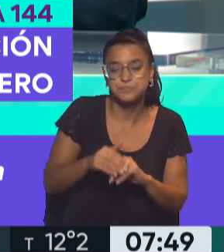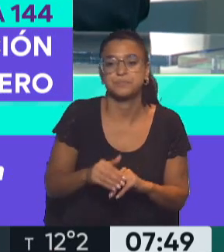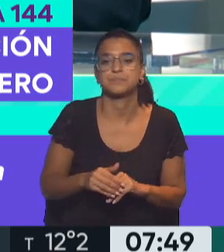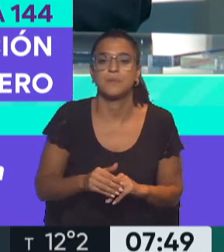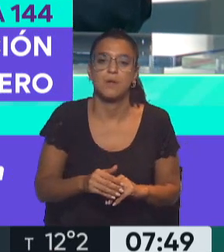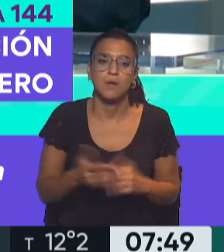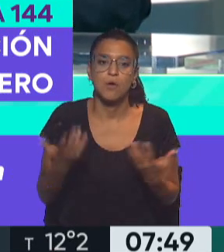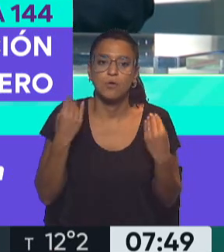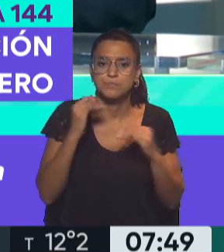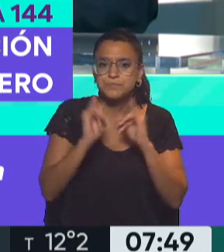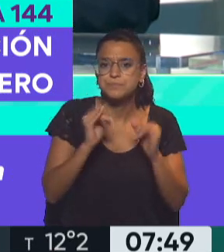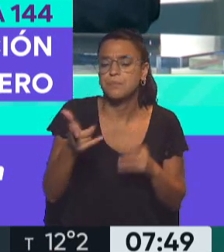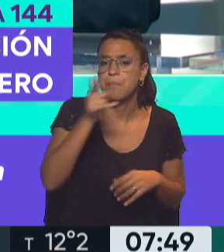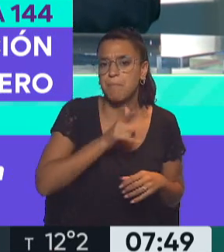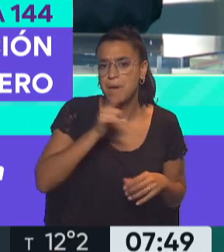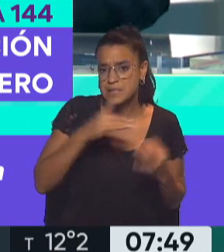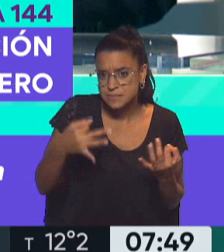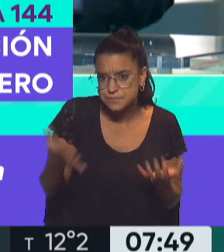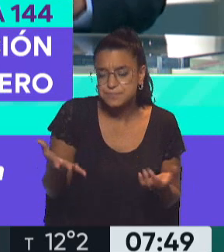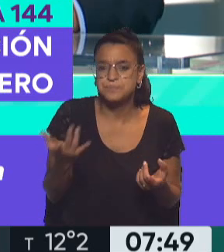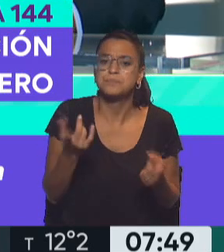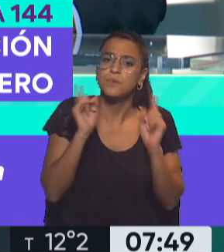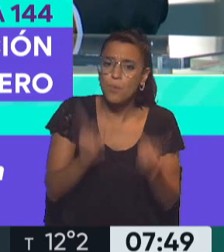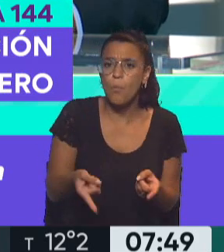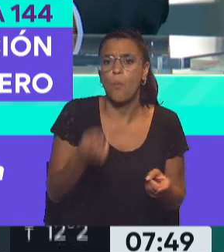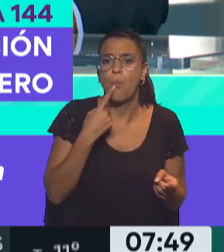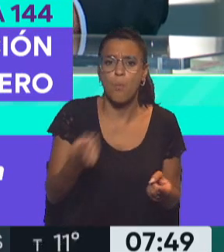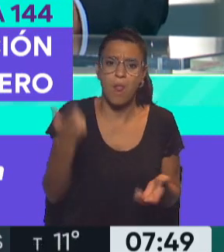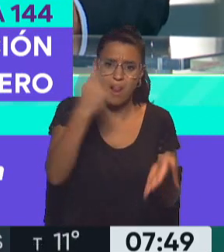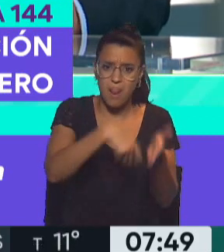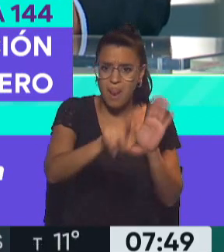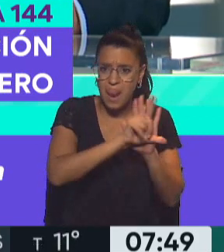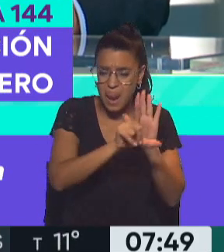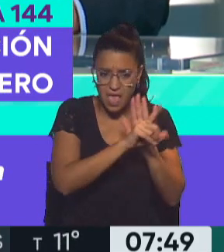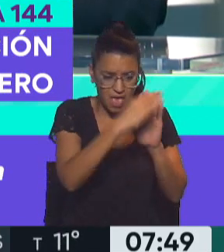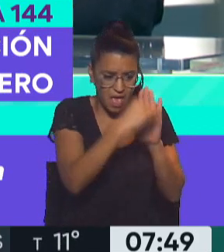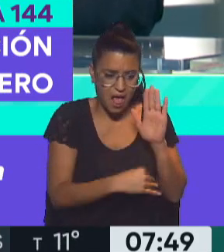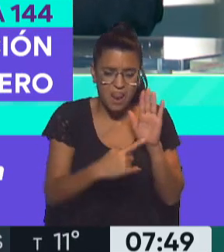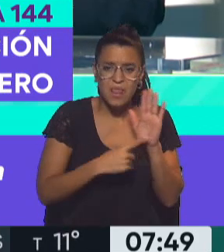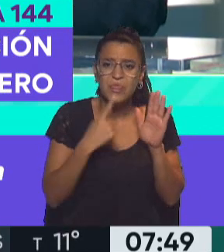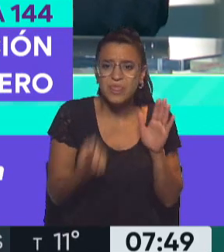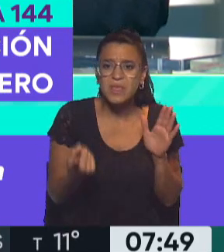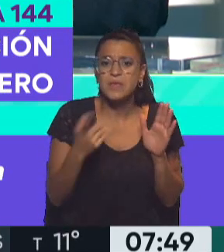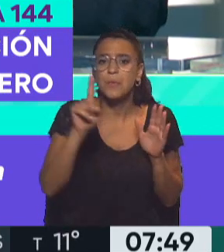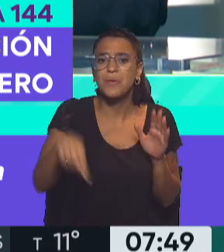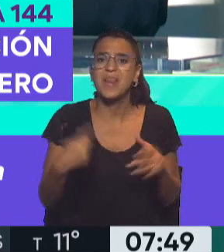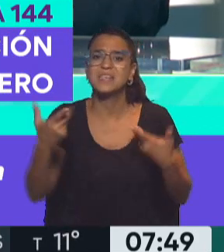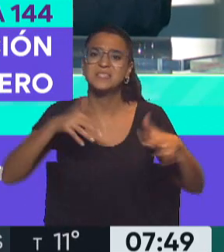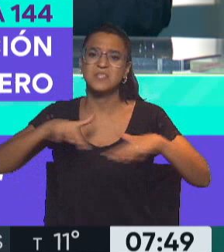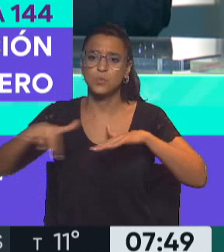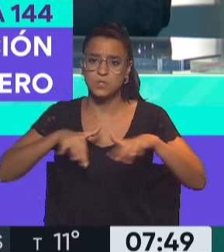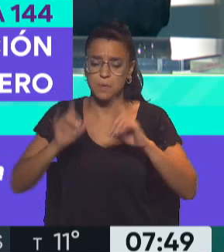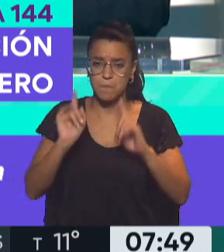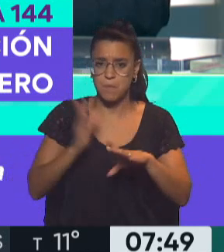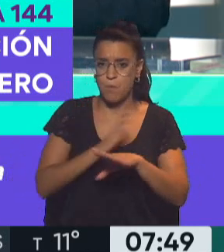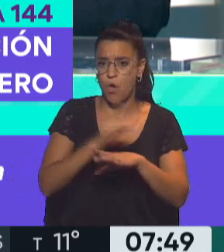el diagnóstico parece muy razonable. Sin embargo, el marco legal que existe provoca esta situación que